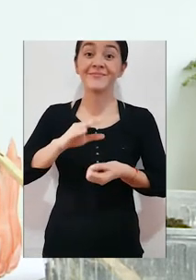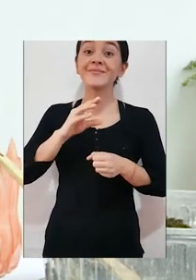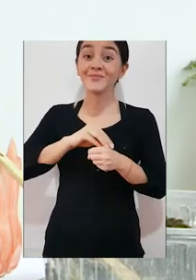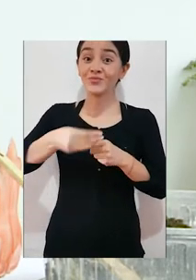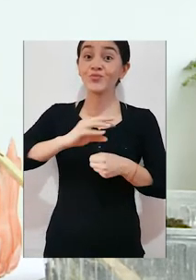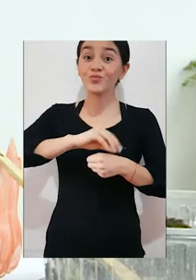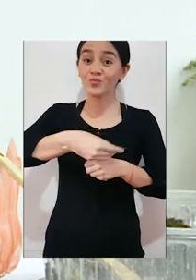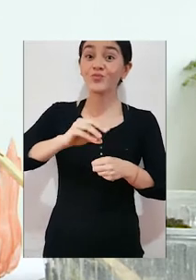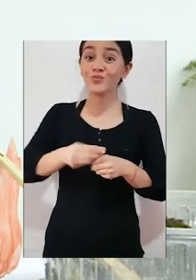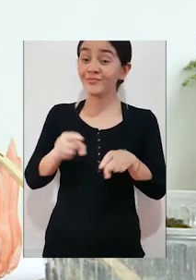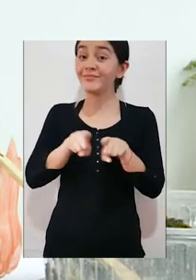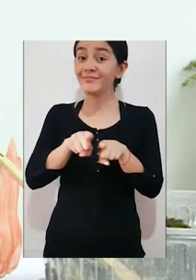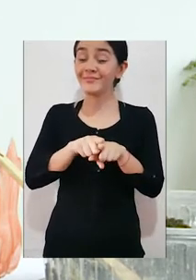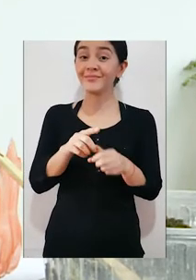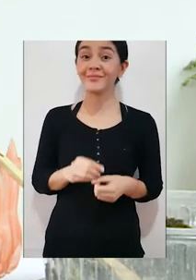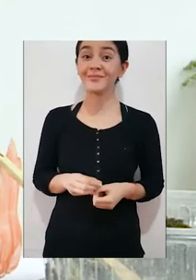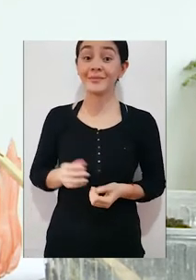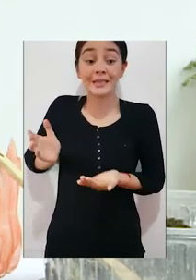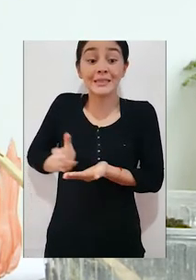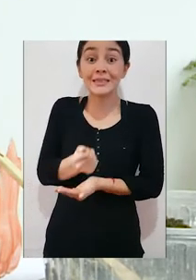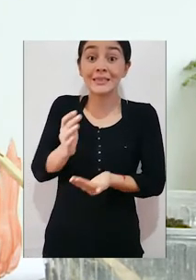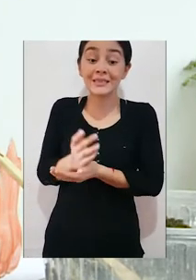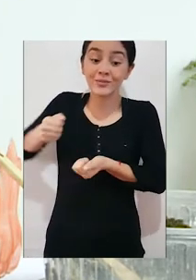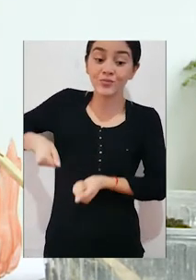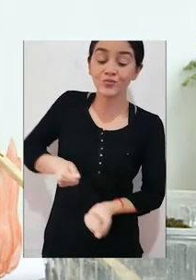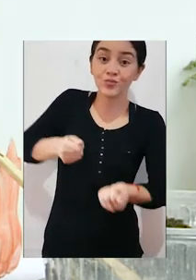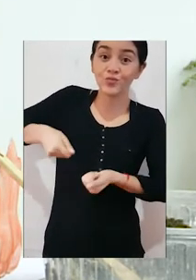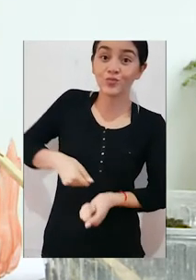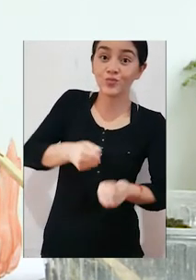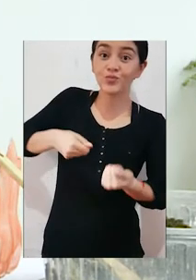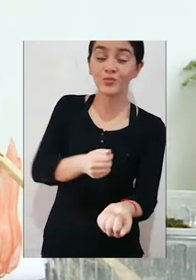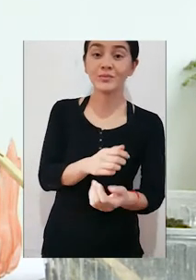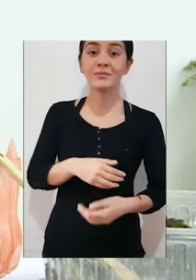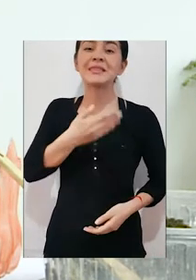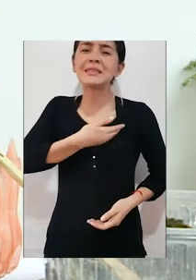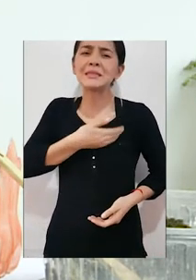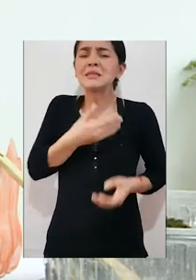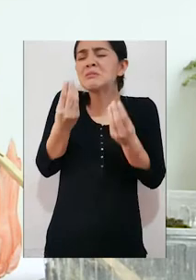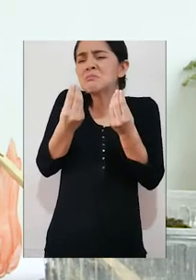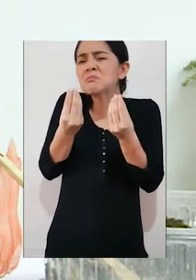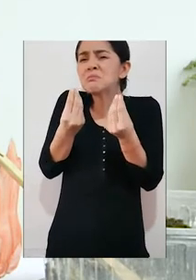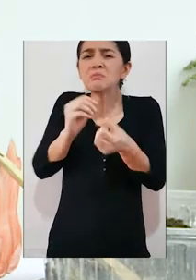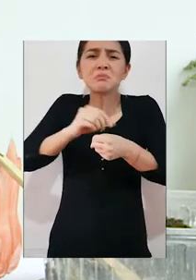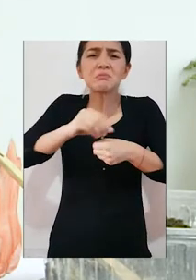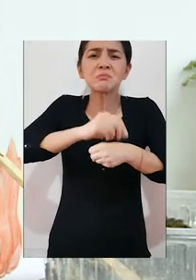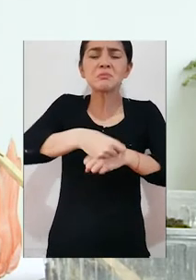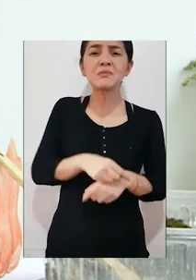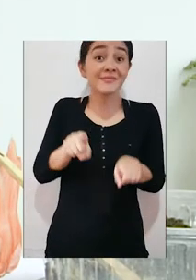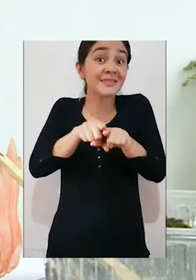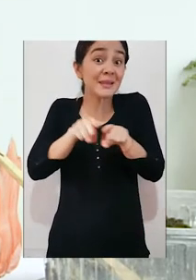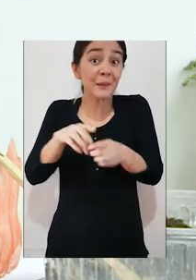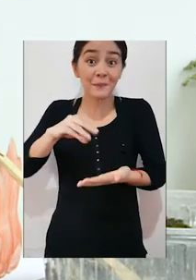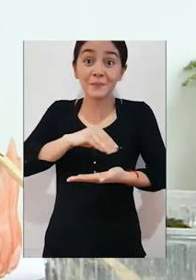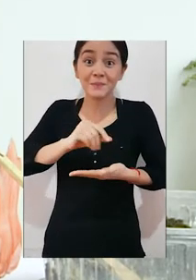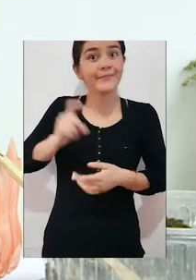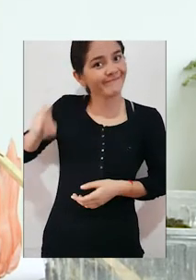Así. Vamos a sembrar esta parte que tenemos acá. Si se fijan, tiene un poquito de pulpa, pero también tiene las semillas. Eso es lo que vamos a